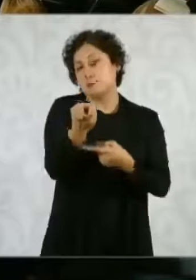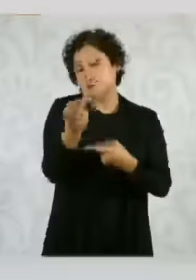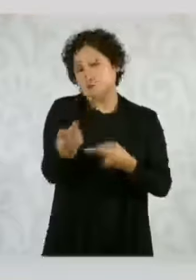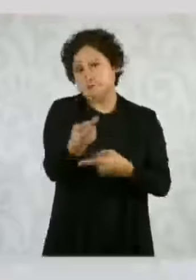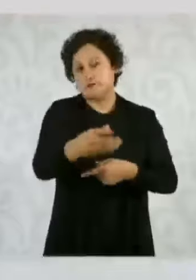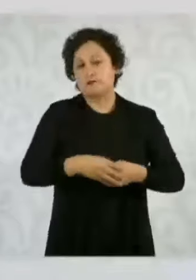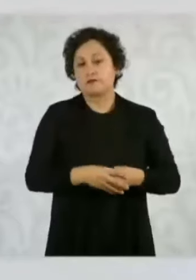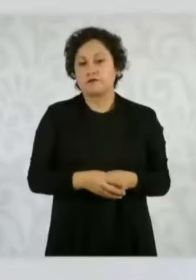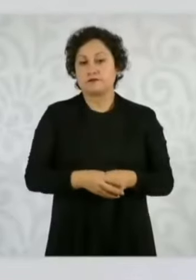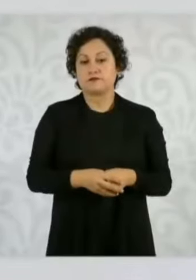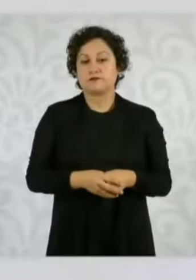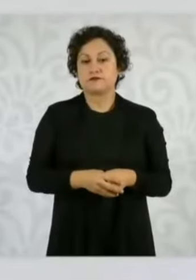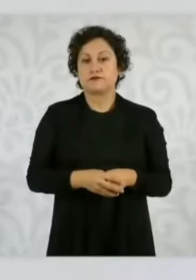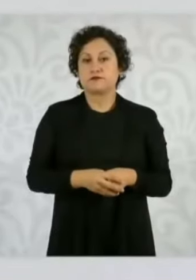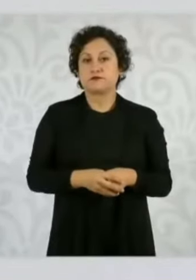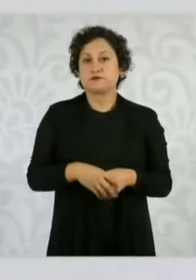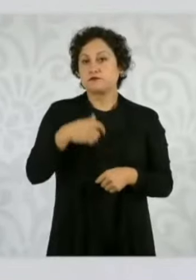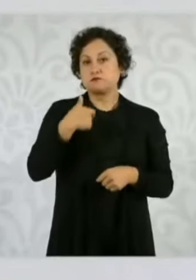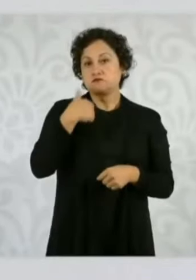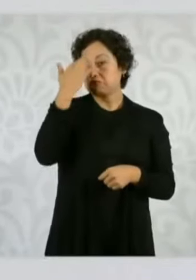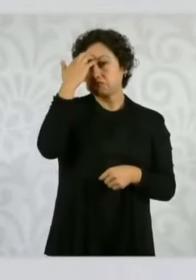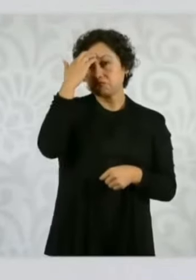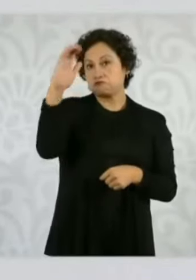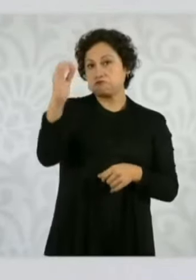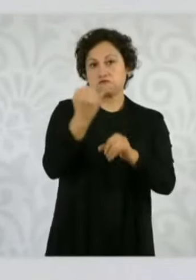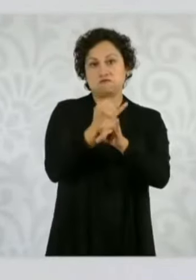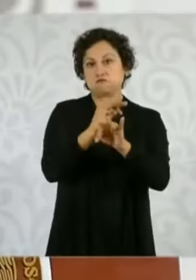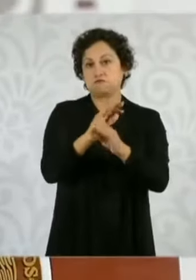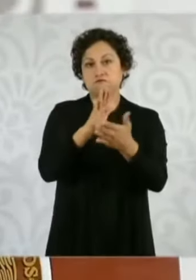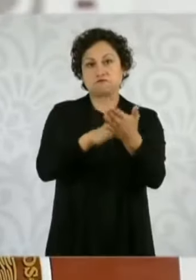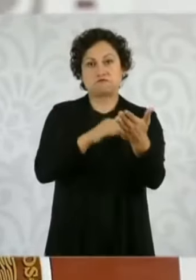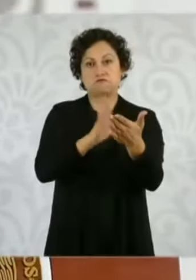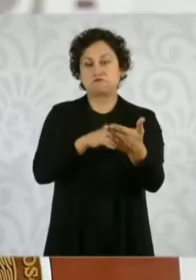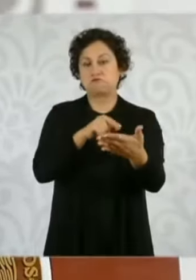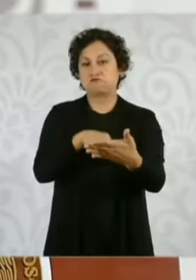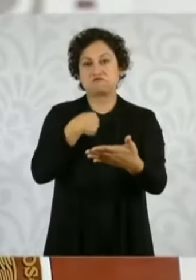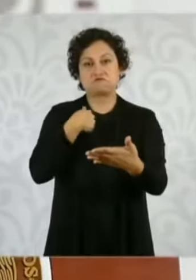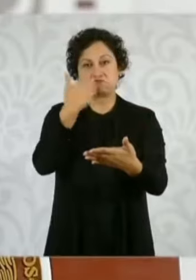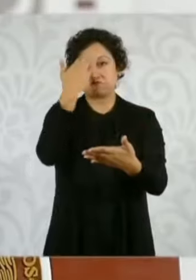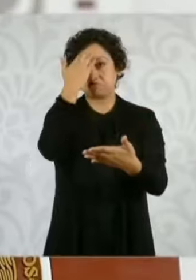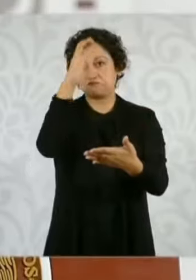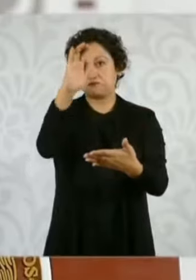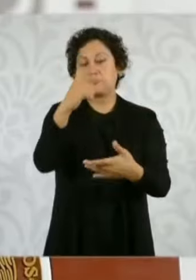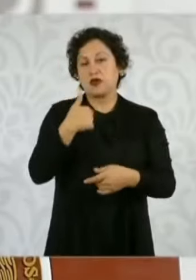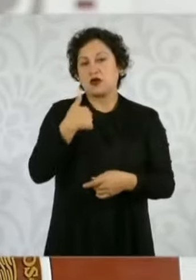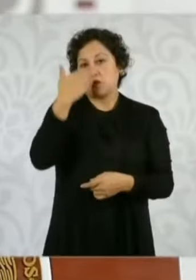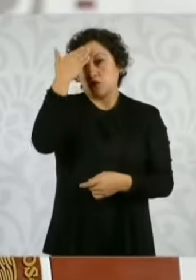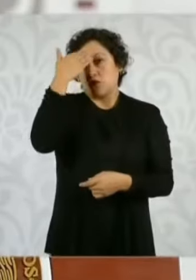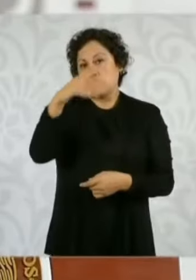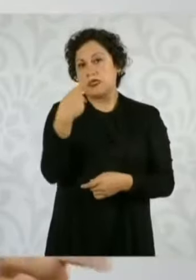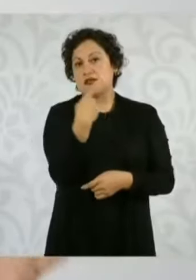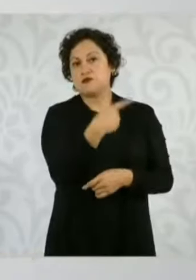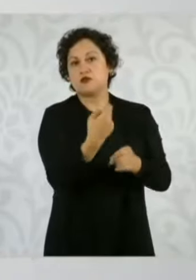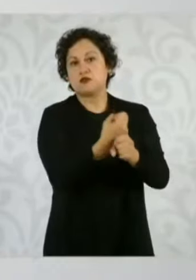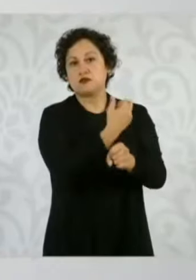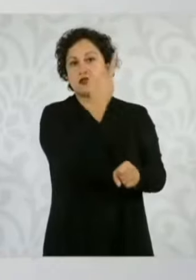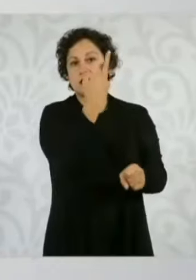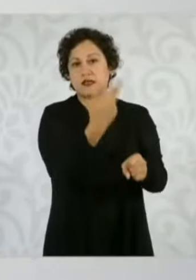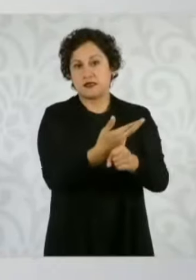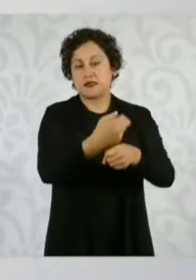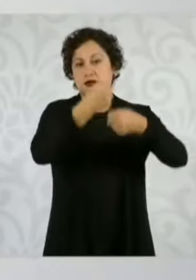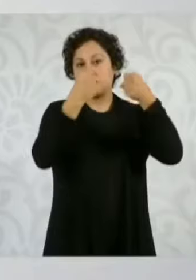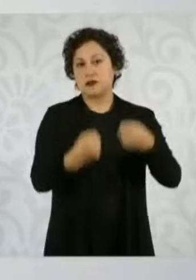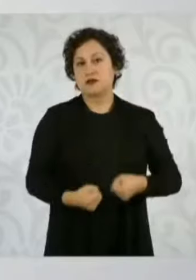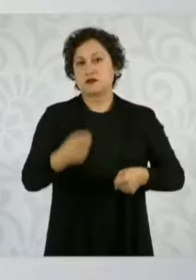No conozco el contenido, no conozco el documento. Lo que sí sé es que su secretario de seguridad está a punto de que